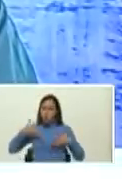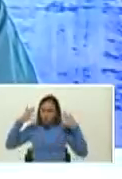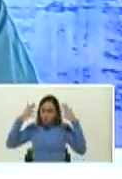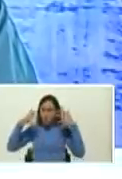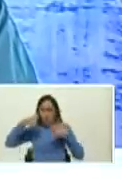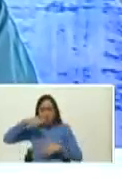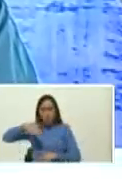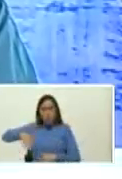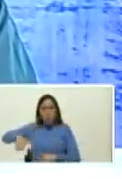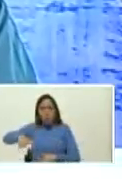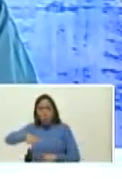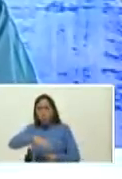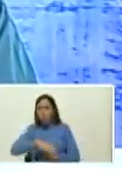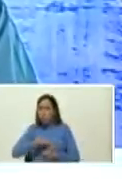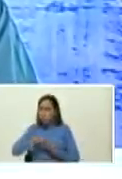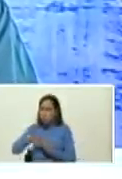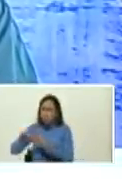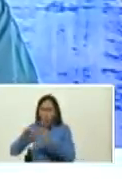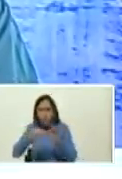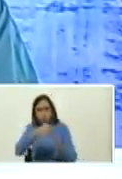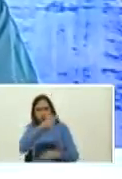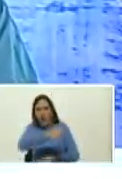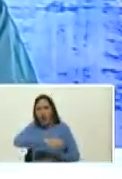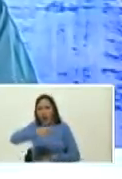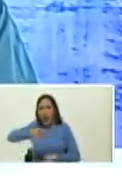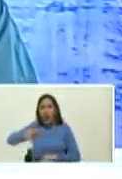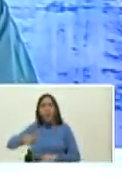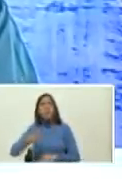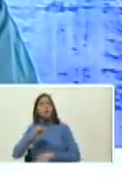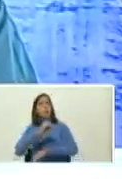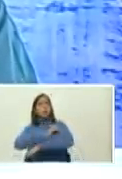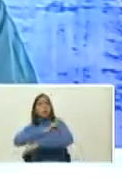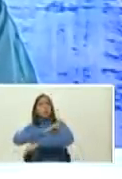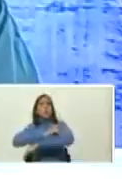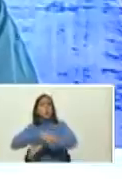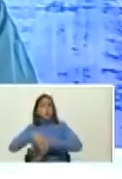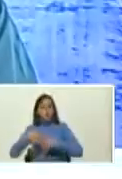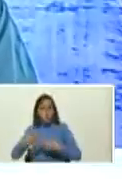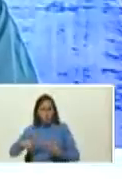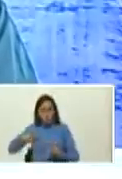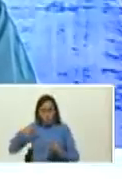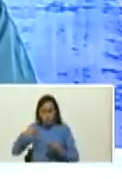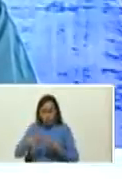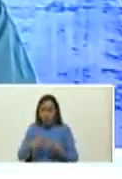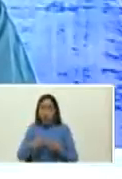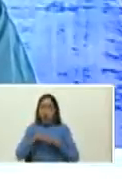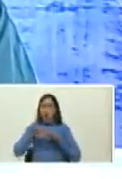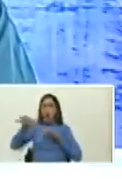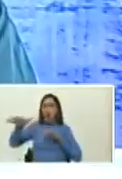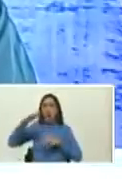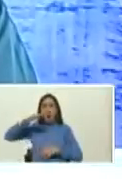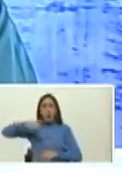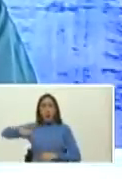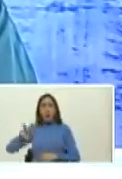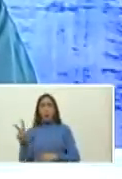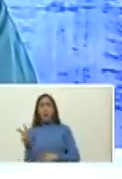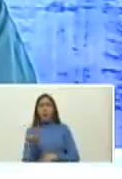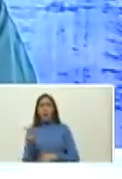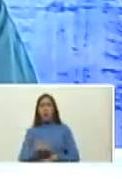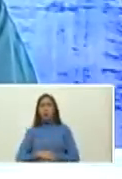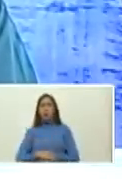la unión de la gente la disciplina y la voluntad mayoritaria del pueblo de Venezuela